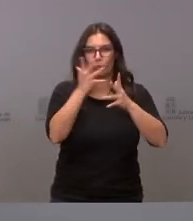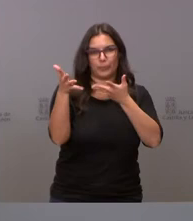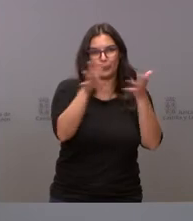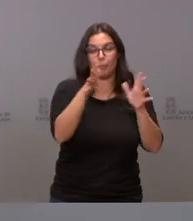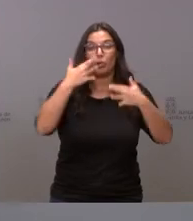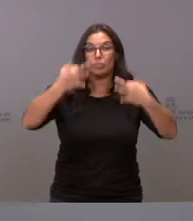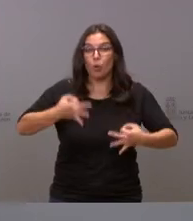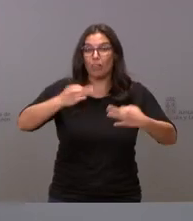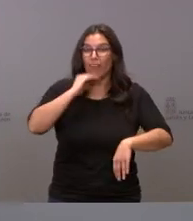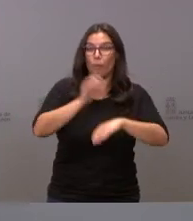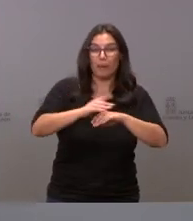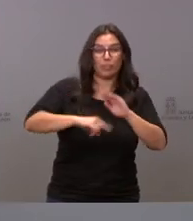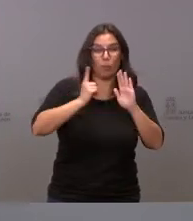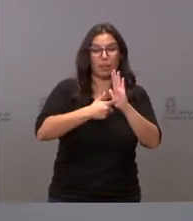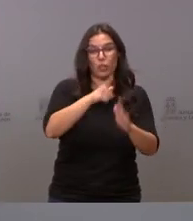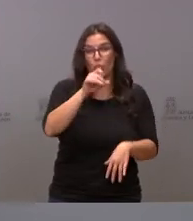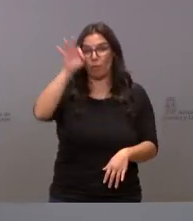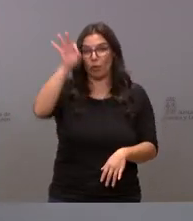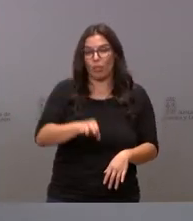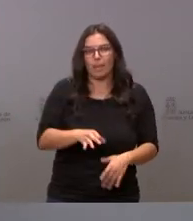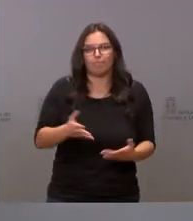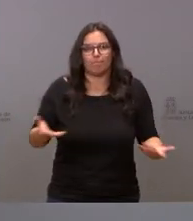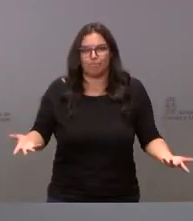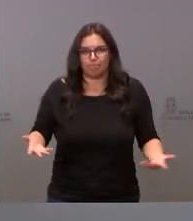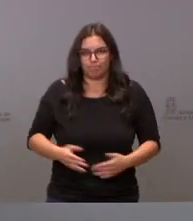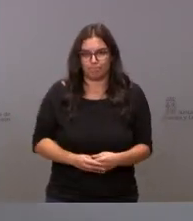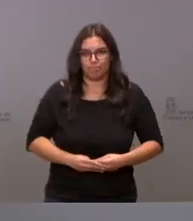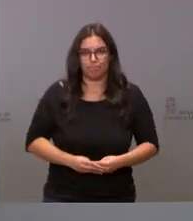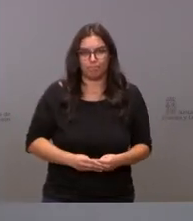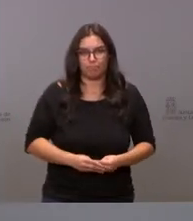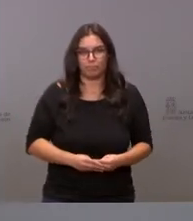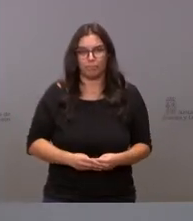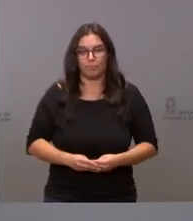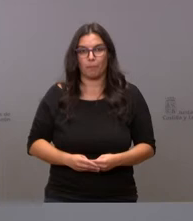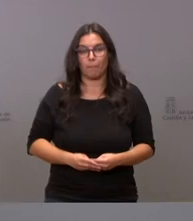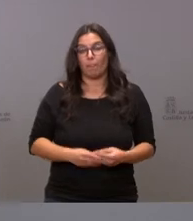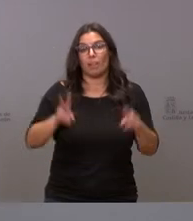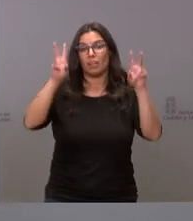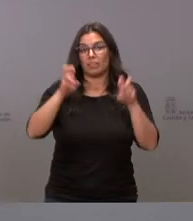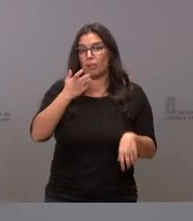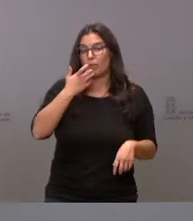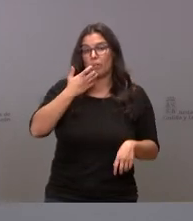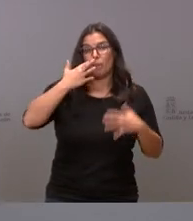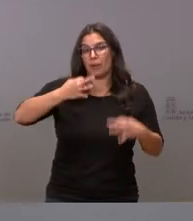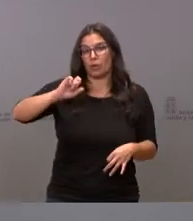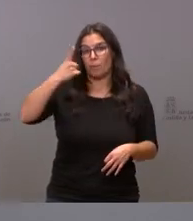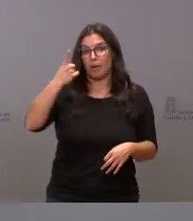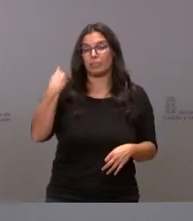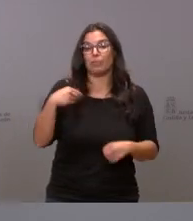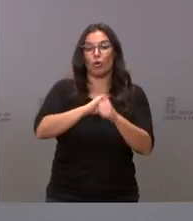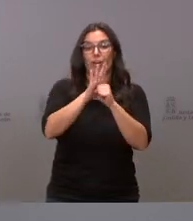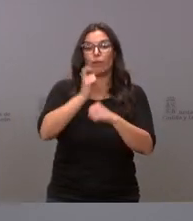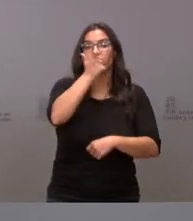asegura el cumplimiento íntegro en un sentido bueno todo de lo que ahí figura una de las cuestiones sin lugar a dudas de más riesgo es la duración de la pandemia